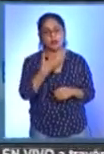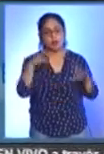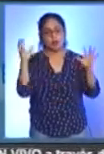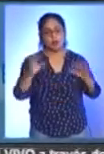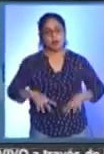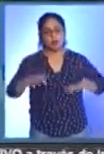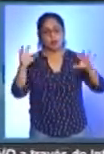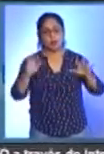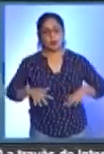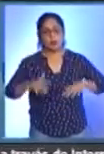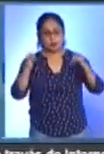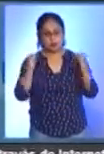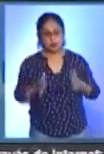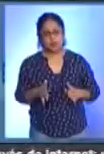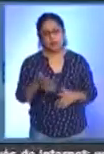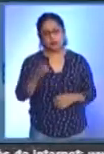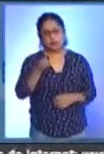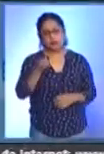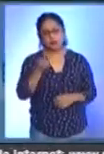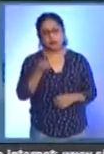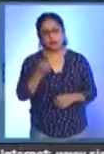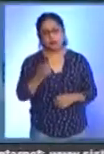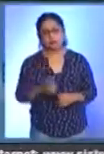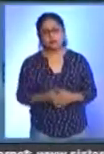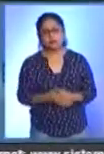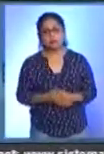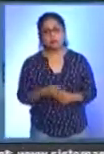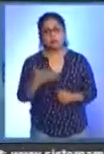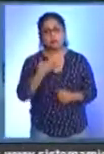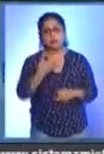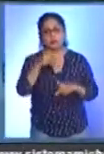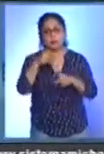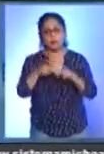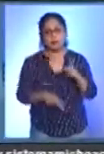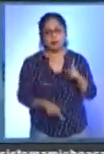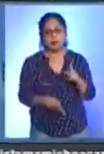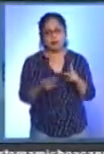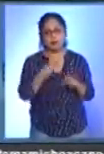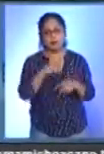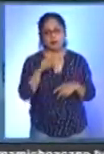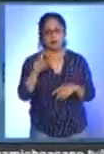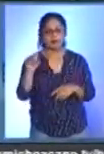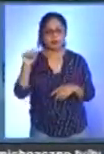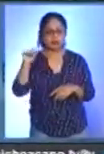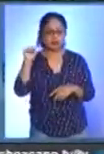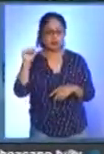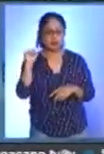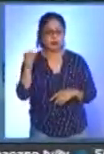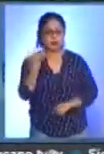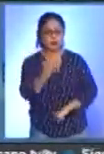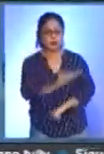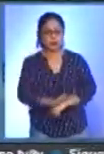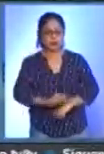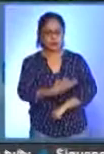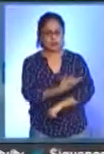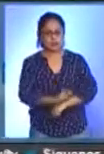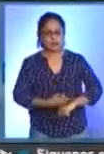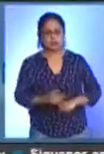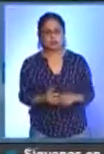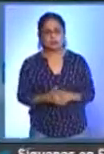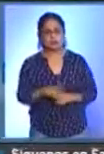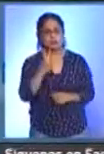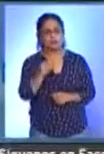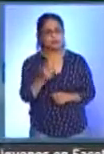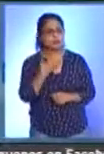intensa, leve, durante el estado, durante la parte del día sábado, en la tarde, no